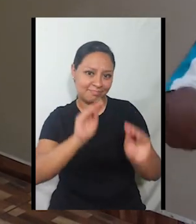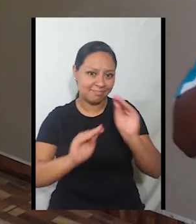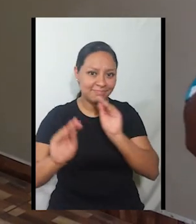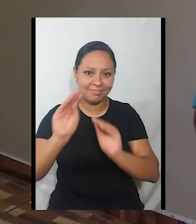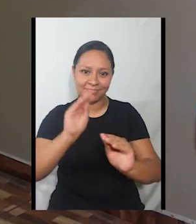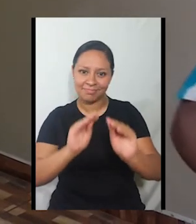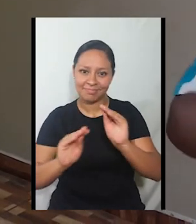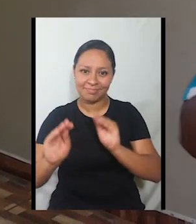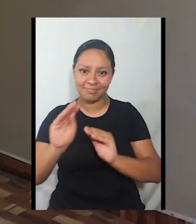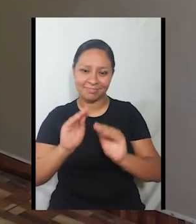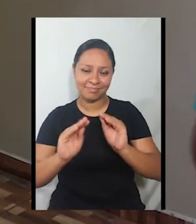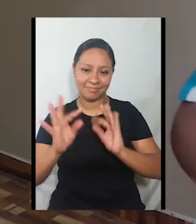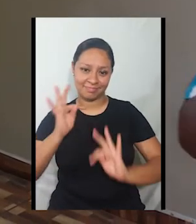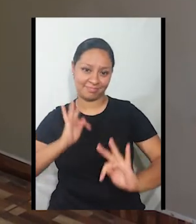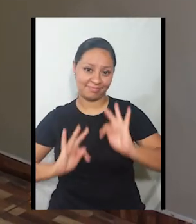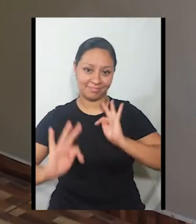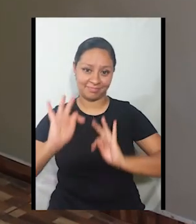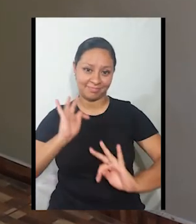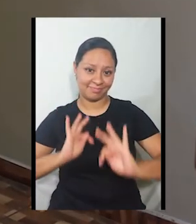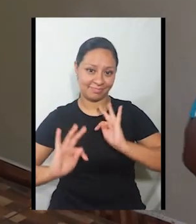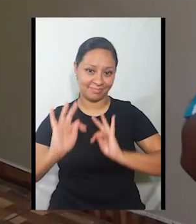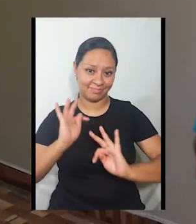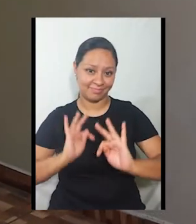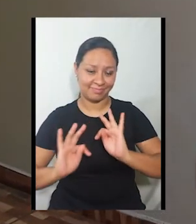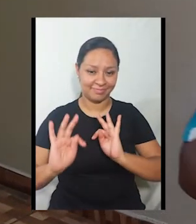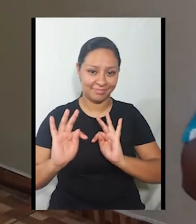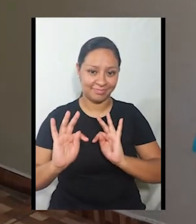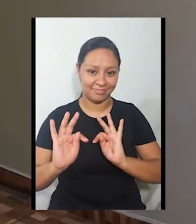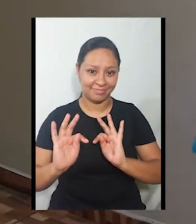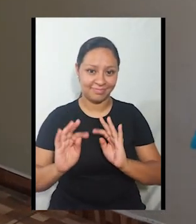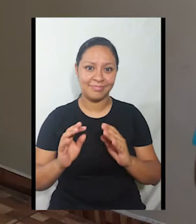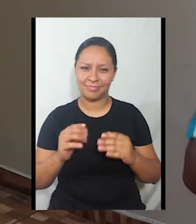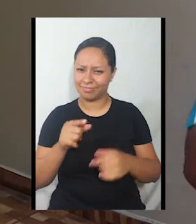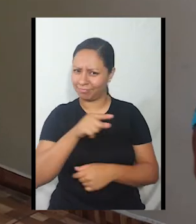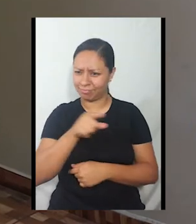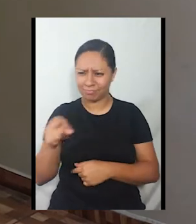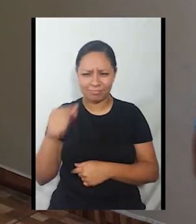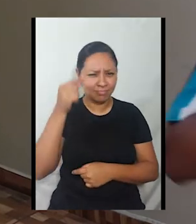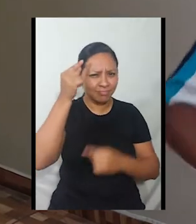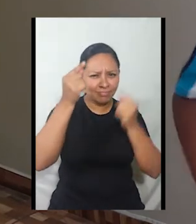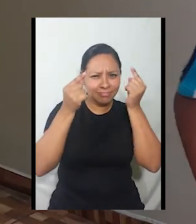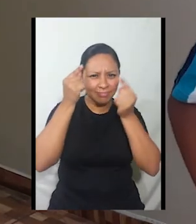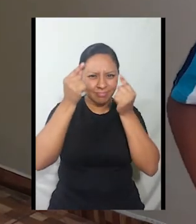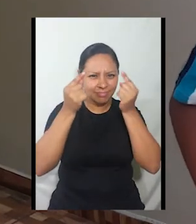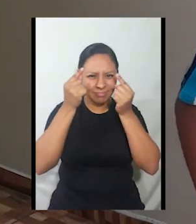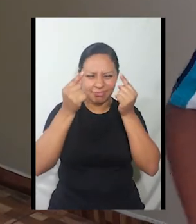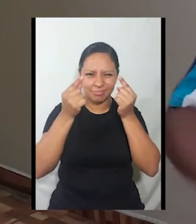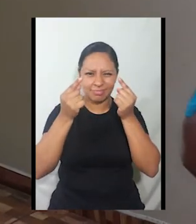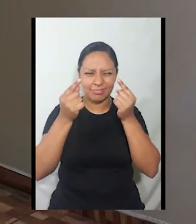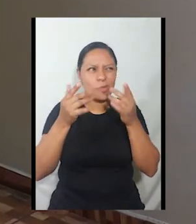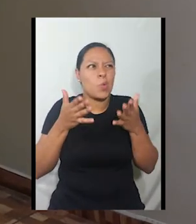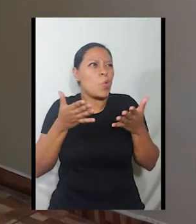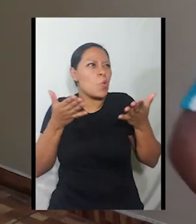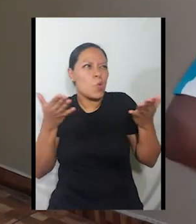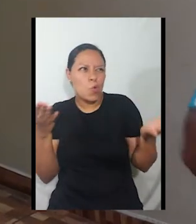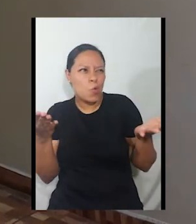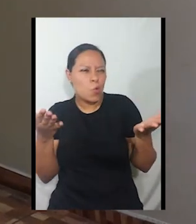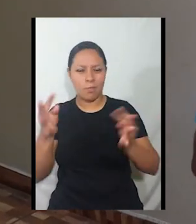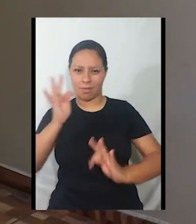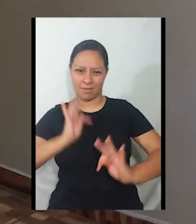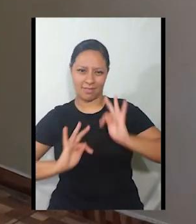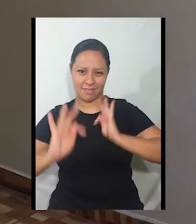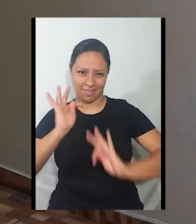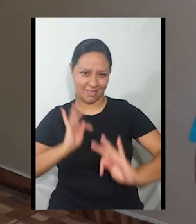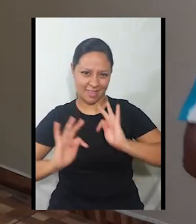Hemos terminado de decorar nuestro propio teatro en casa. ¿Creecheron al principio del video que íbamos a poder hacer